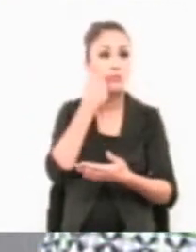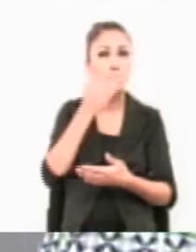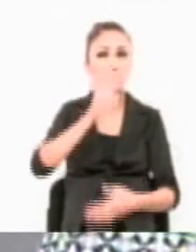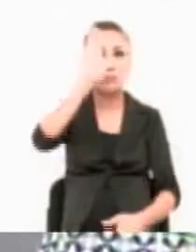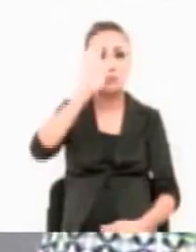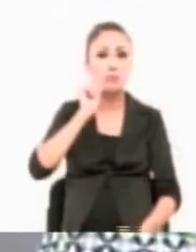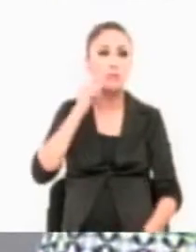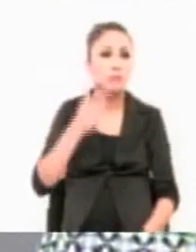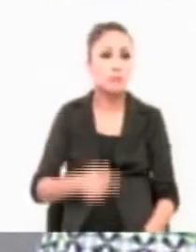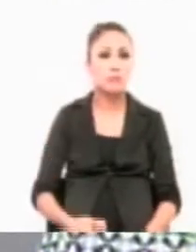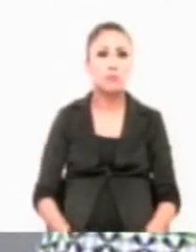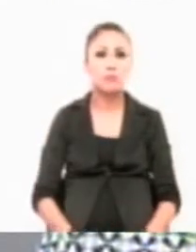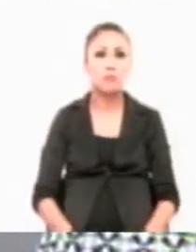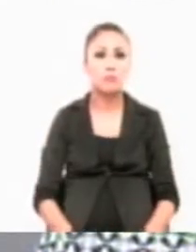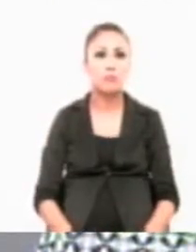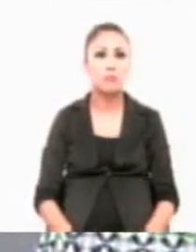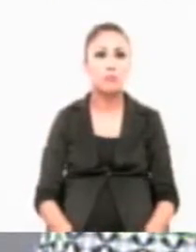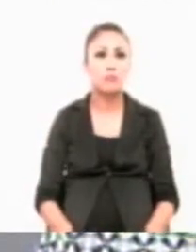favor, levante su mano.